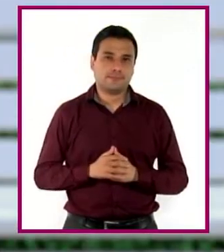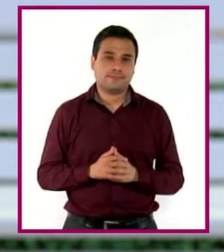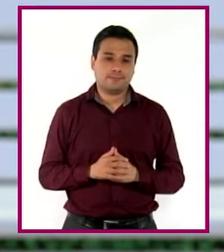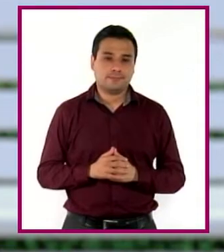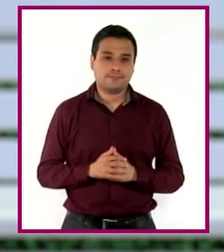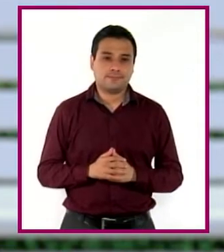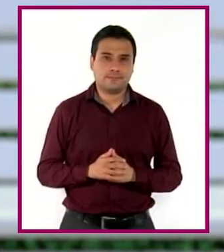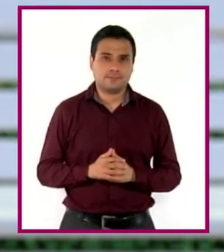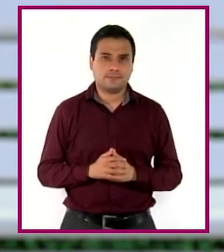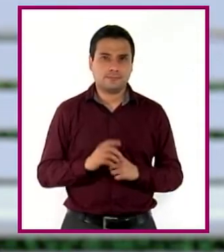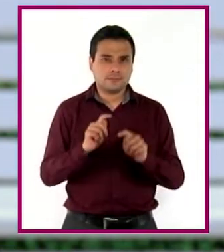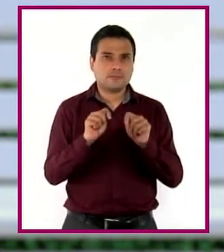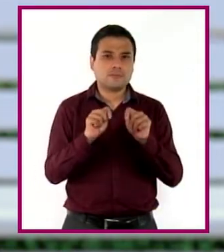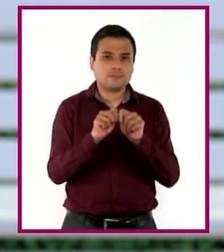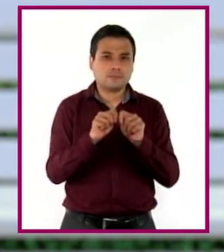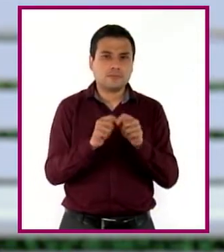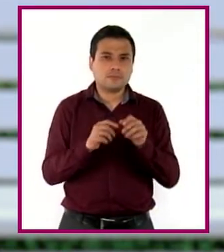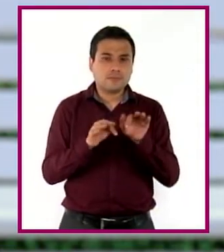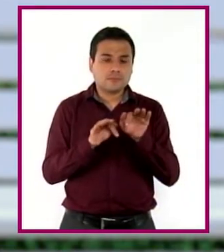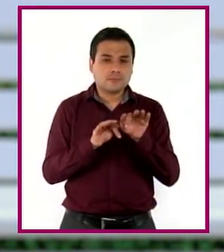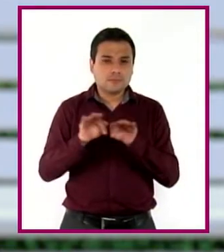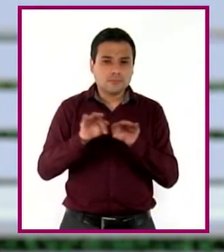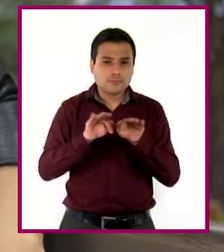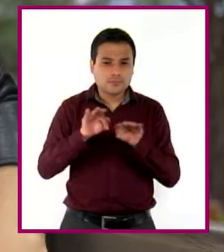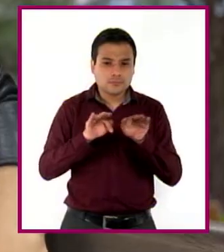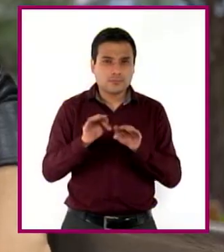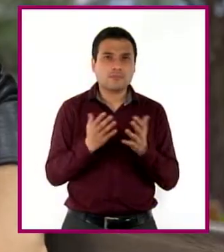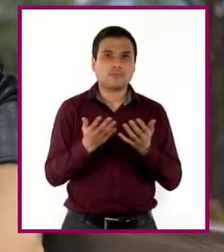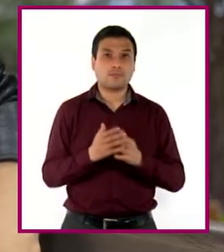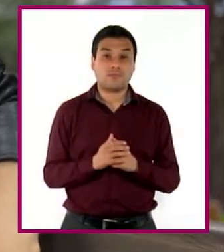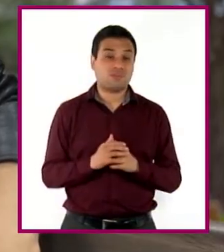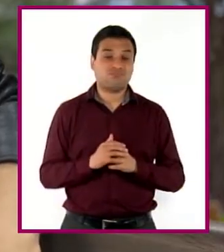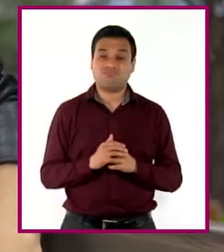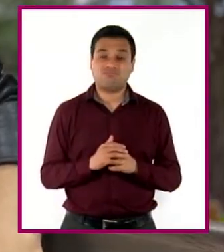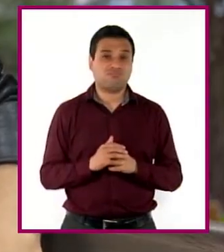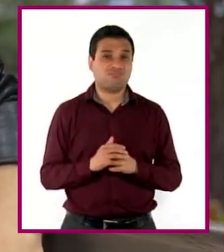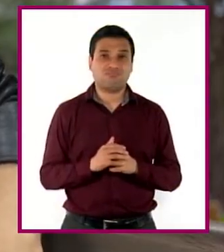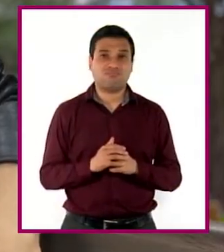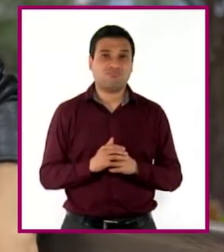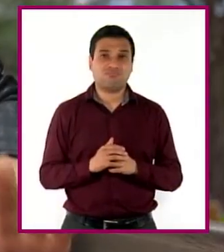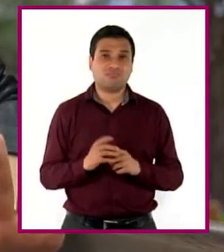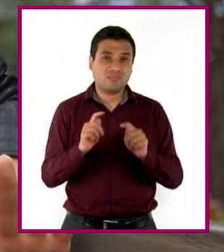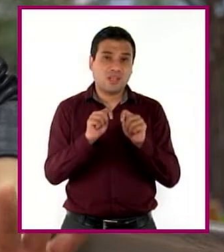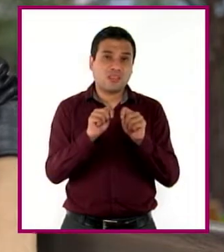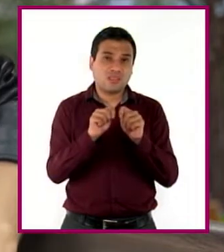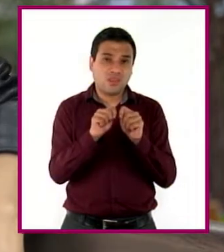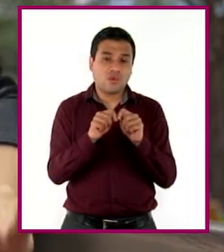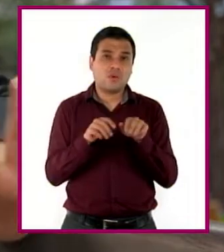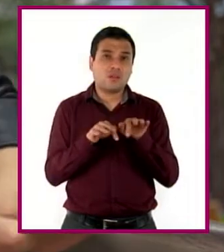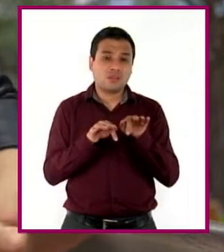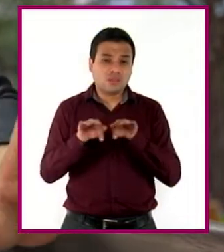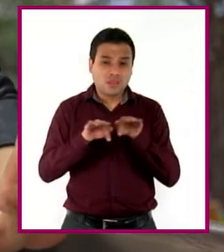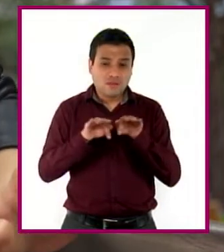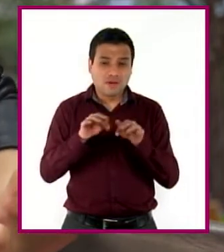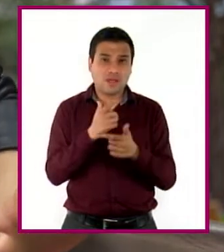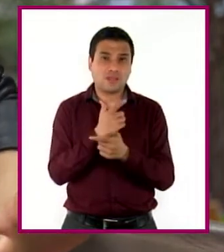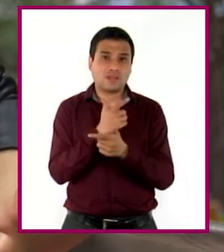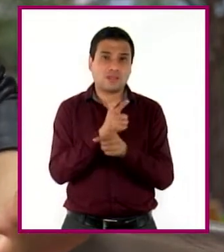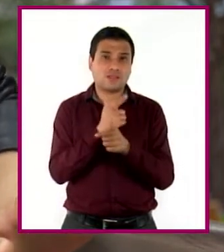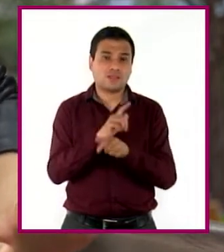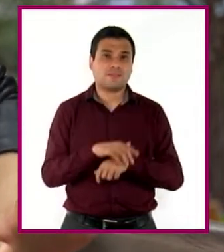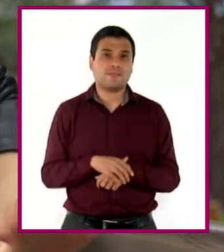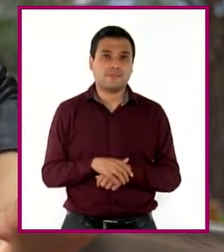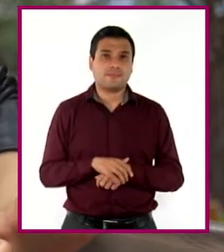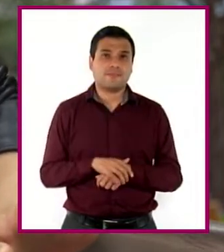¿Y él a qué se dedica? ¿Sí le dio más oportunidades? No, es taxista. Bueno, prestador de servicios